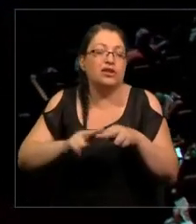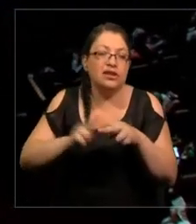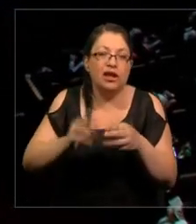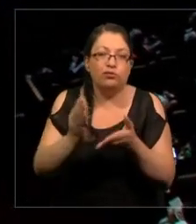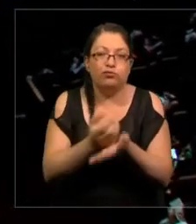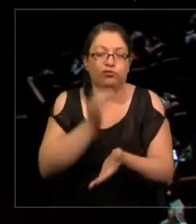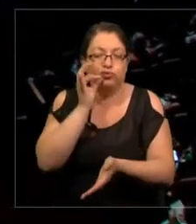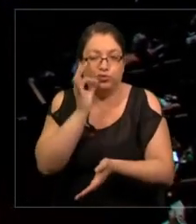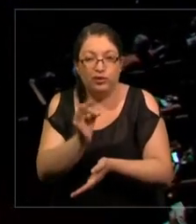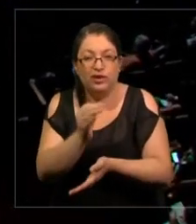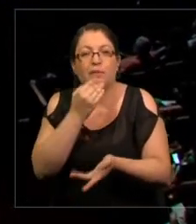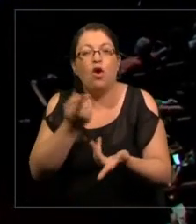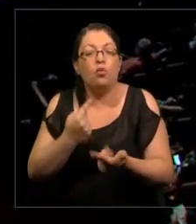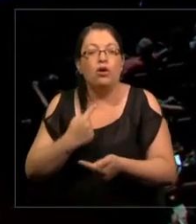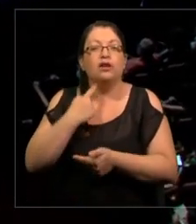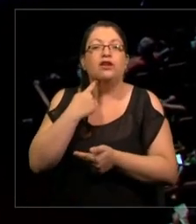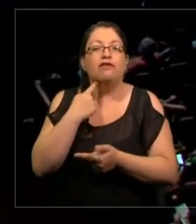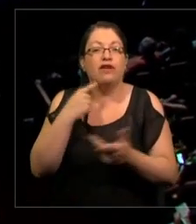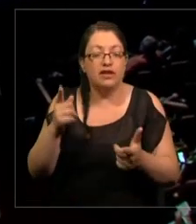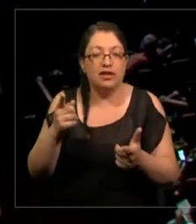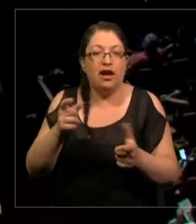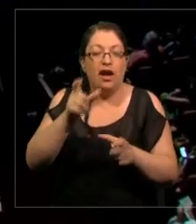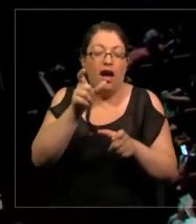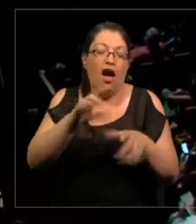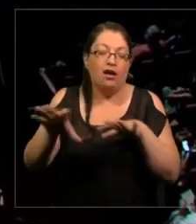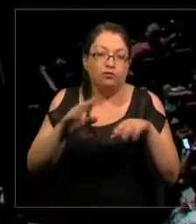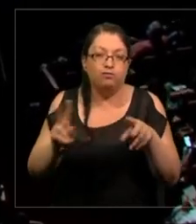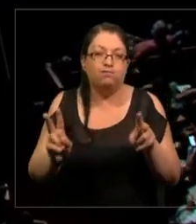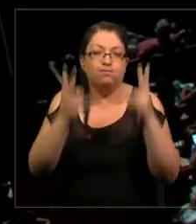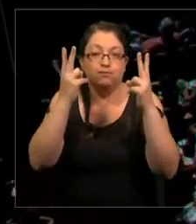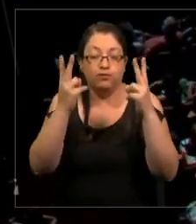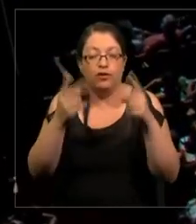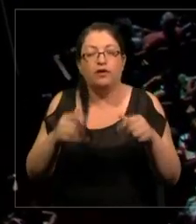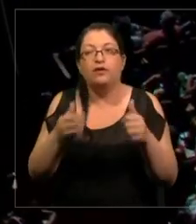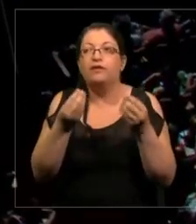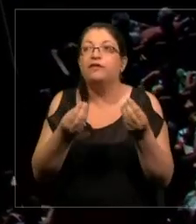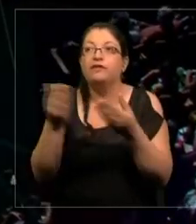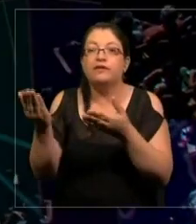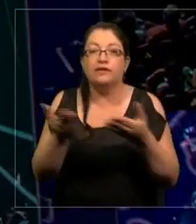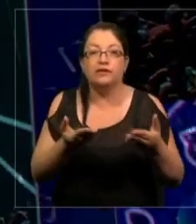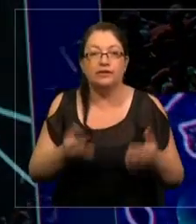además de sus implicaciones para la supervivencia de la sustentabilidad. Bienvenido.